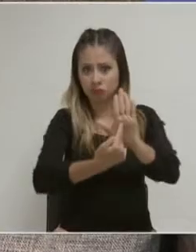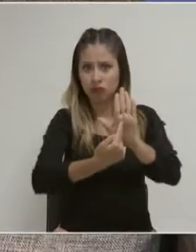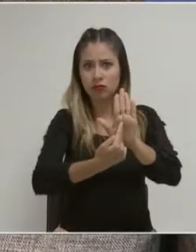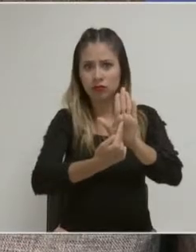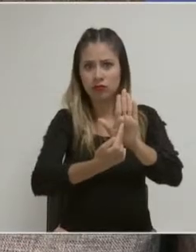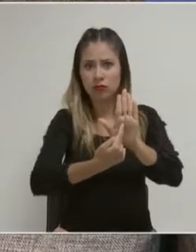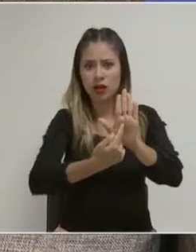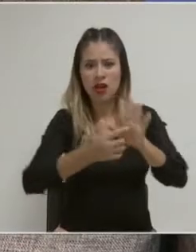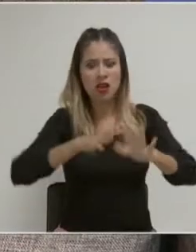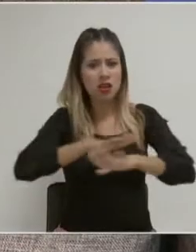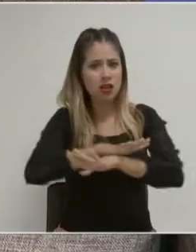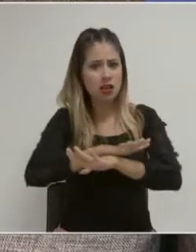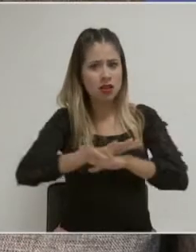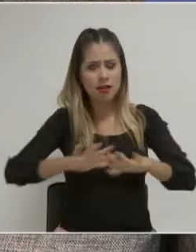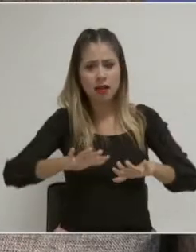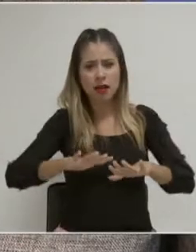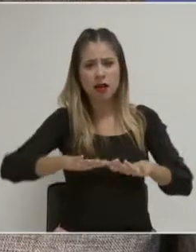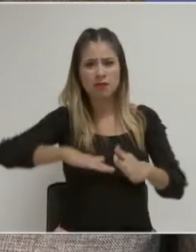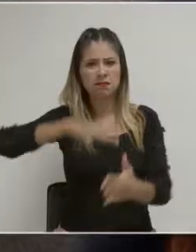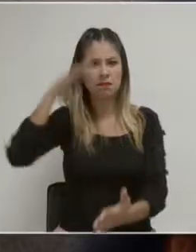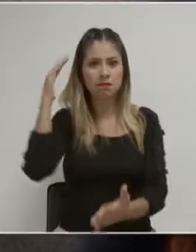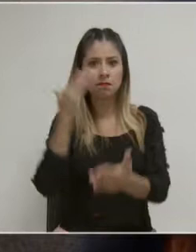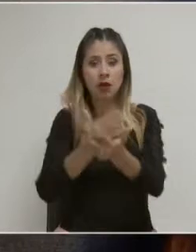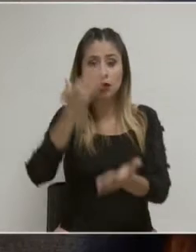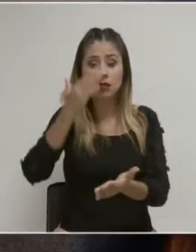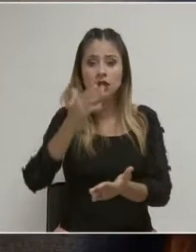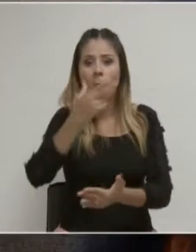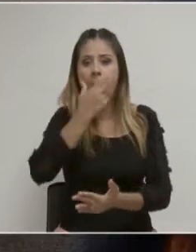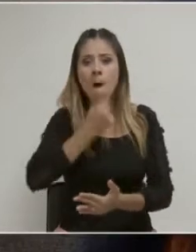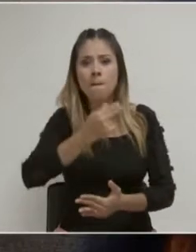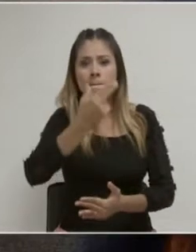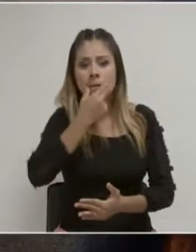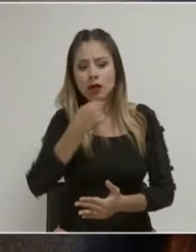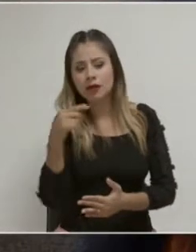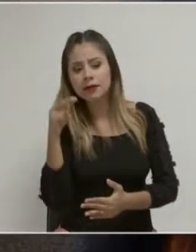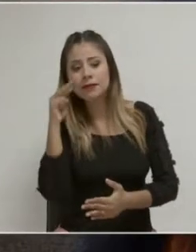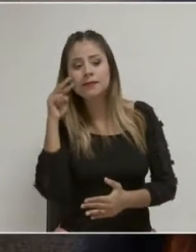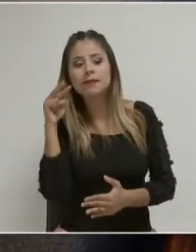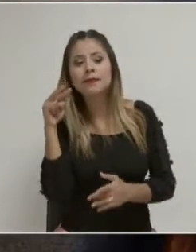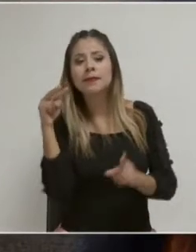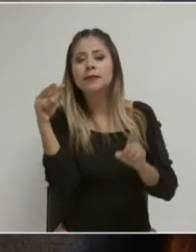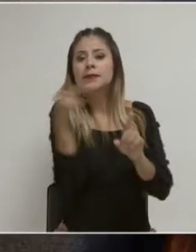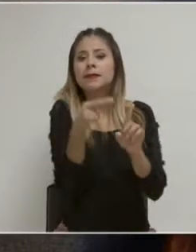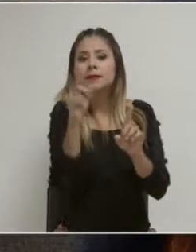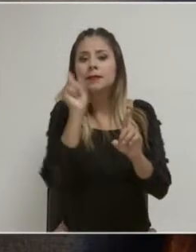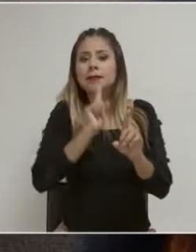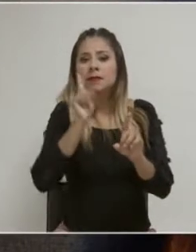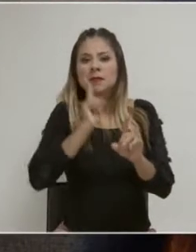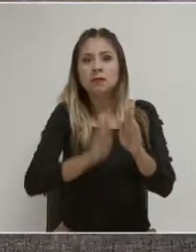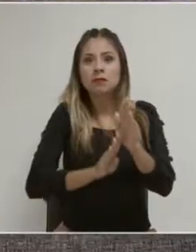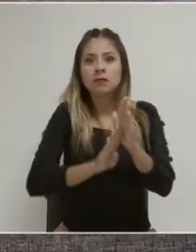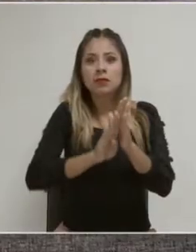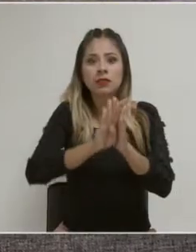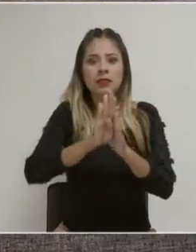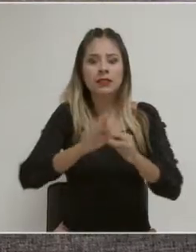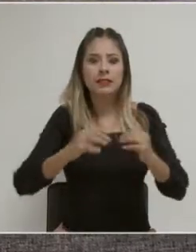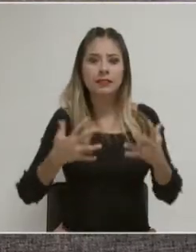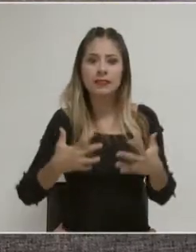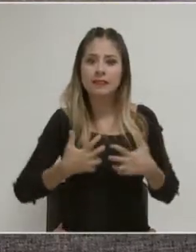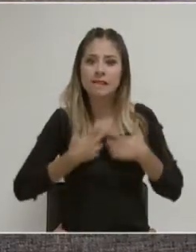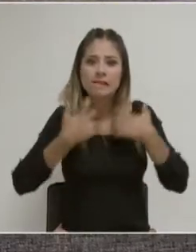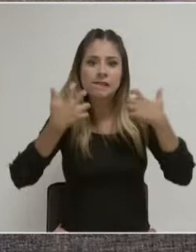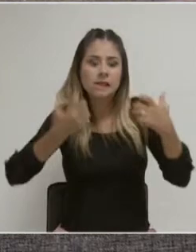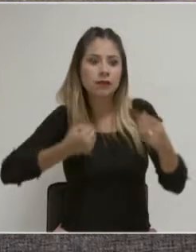patriarcado no está conforme con este reconocimiento. eso se ha traducido en violencia,